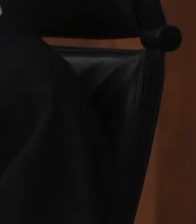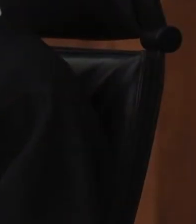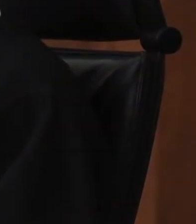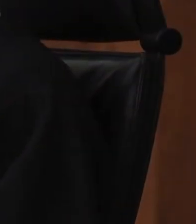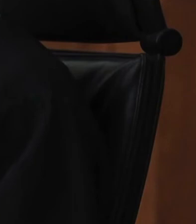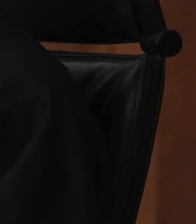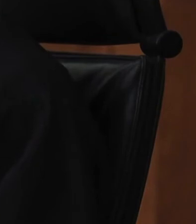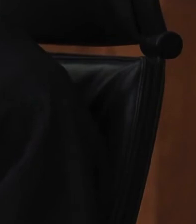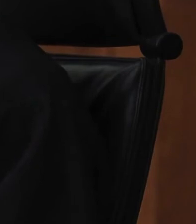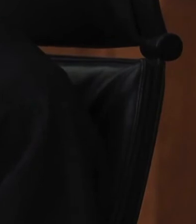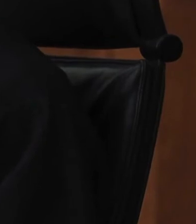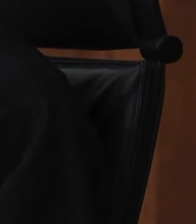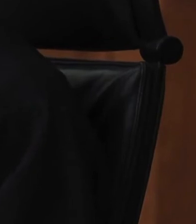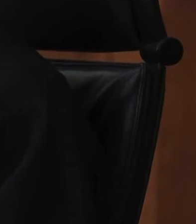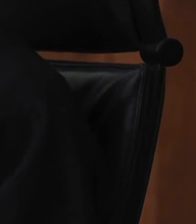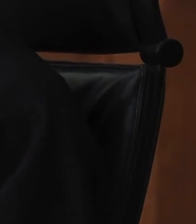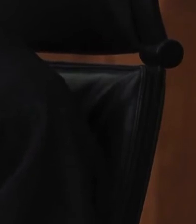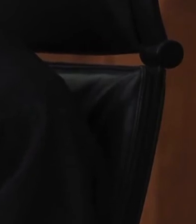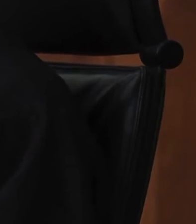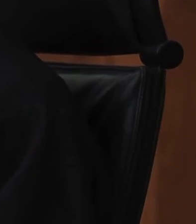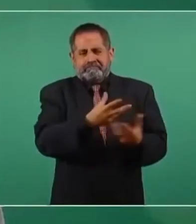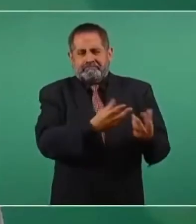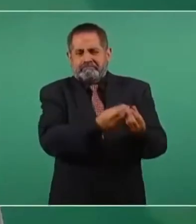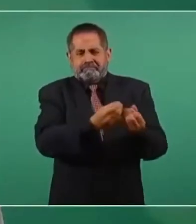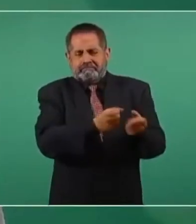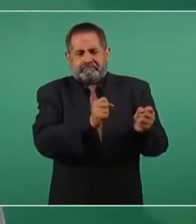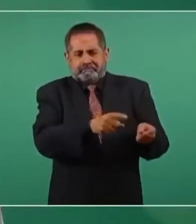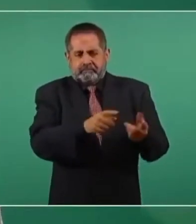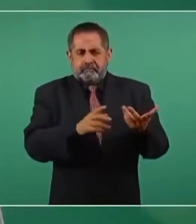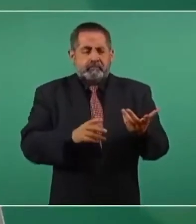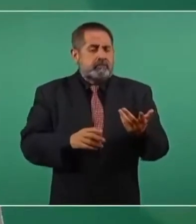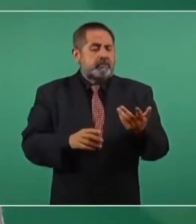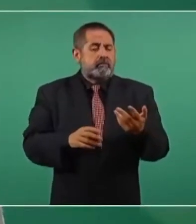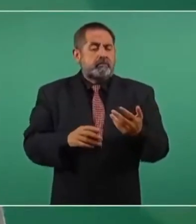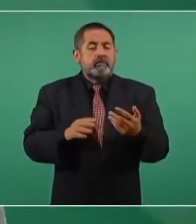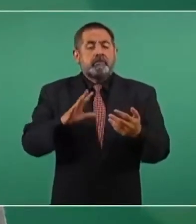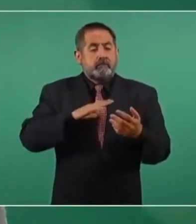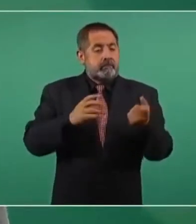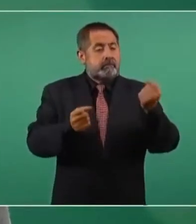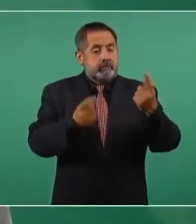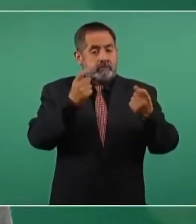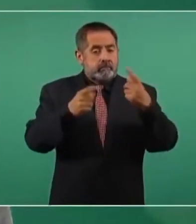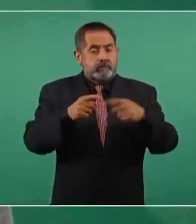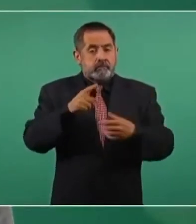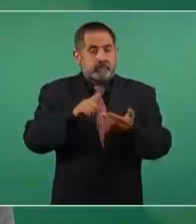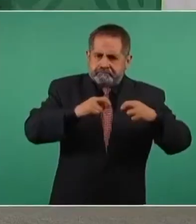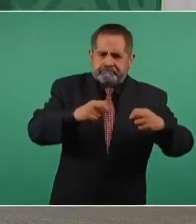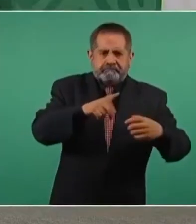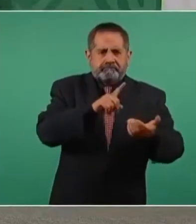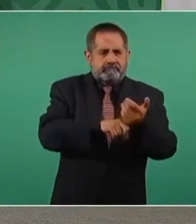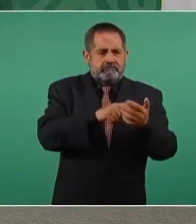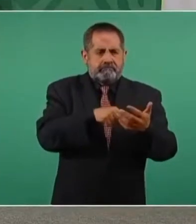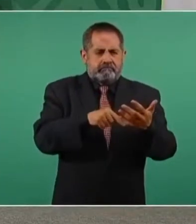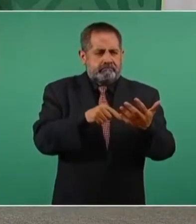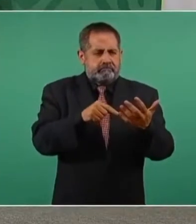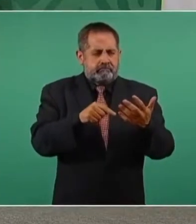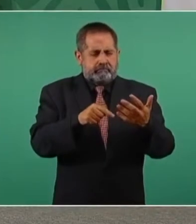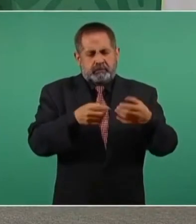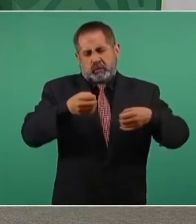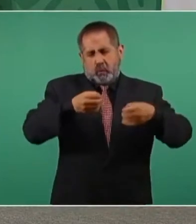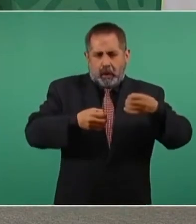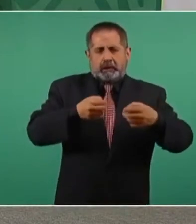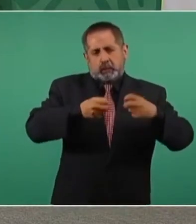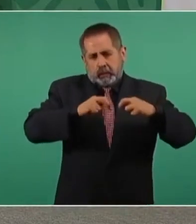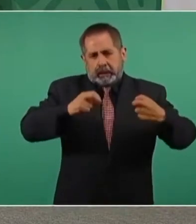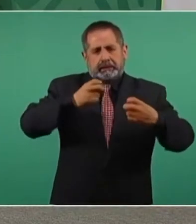resolver la controversia sobre la ampliación de su mandato, por lo que el mandatario reafirmó que es un hombre íntegro en el trabajo que realiza en el Poder Judicial.